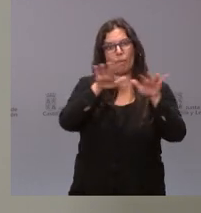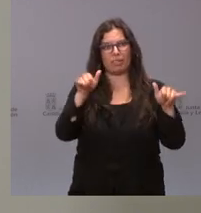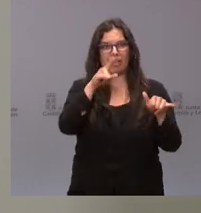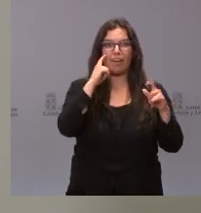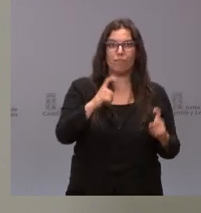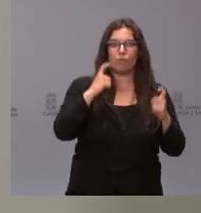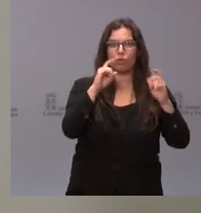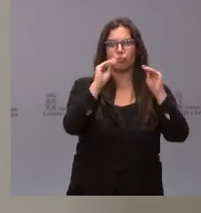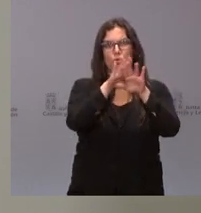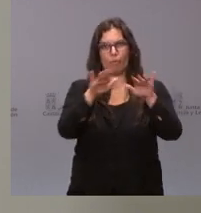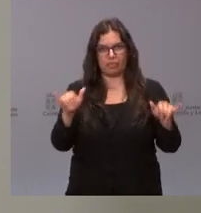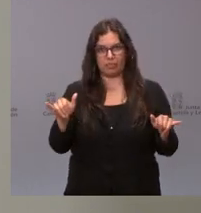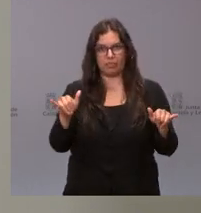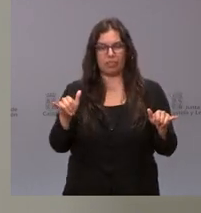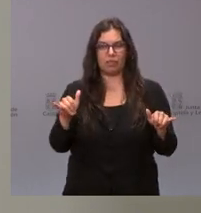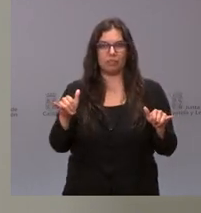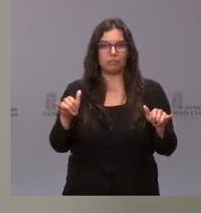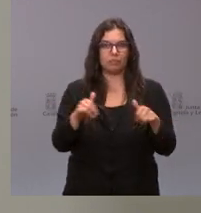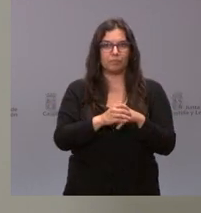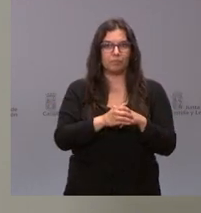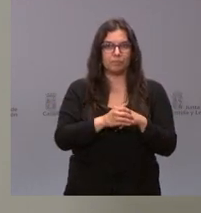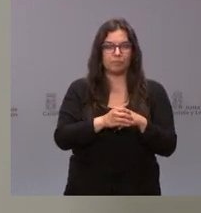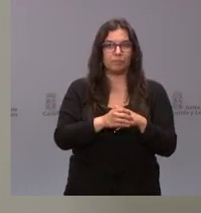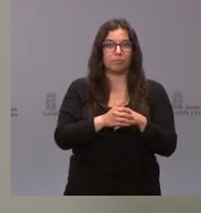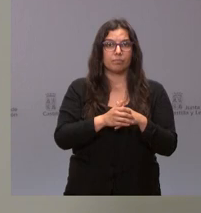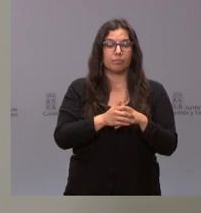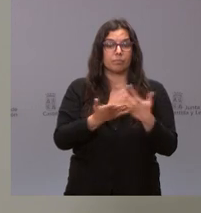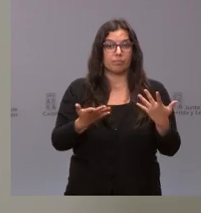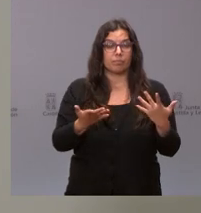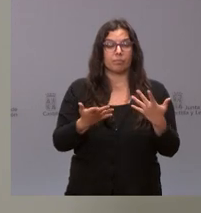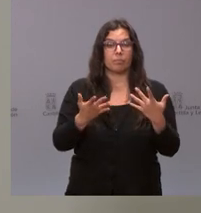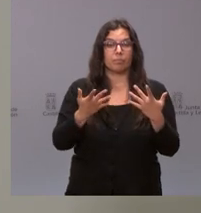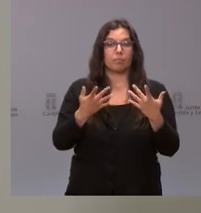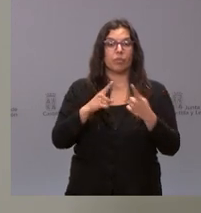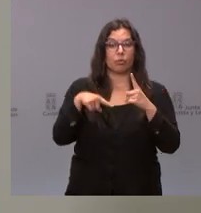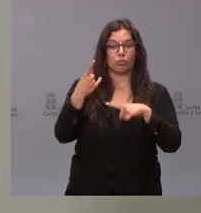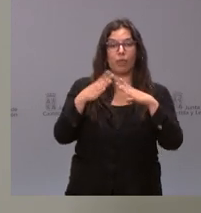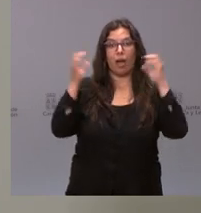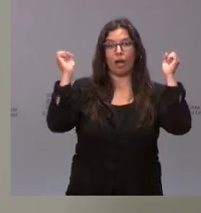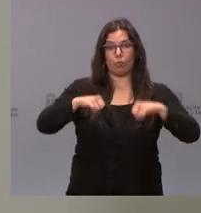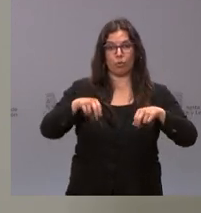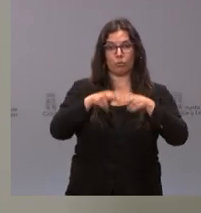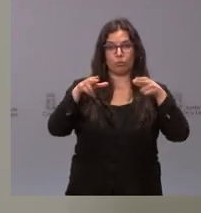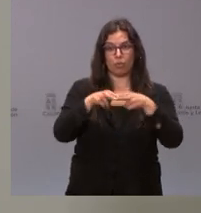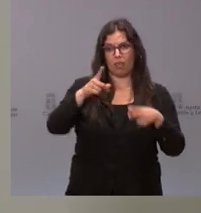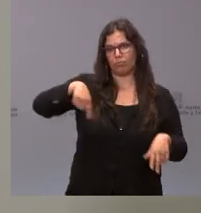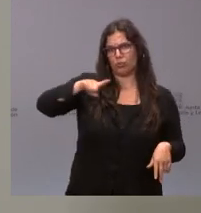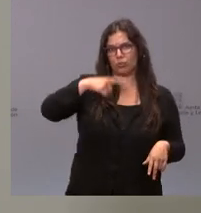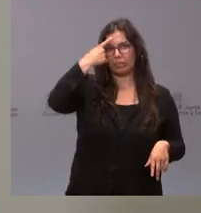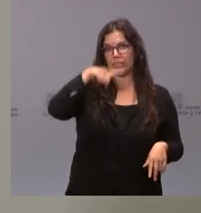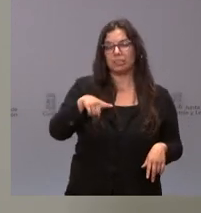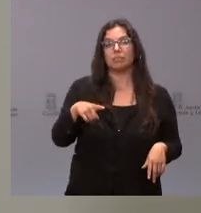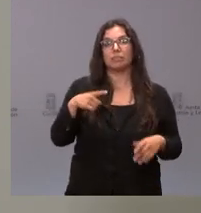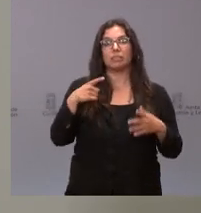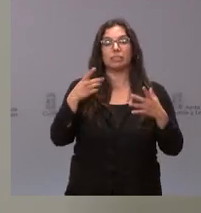esfuerzo que se produce, que ha dado lugar al acuerdo social que ustedes conocen y con